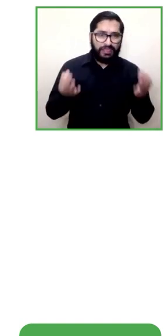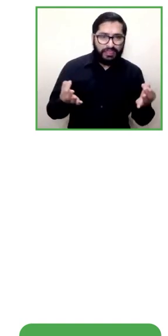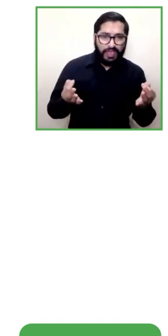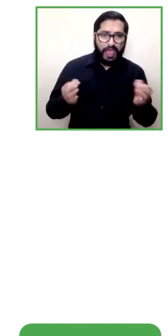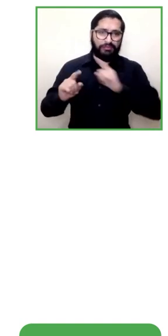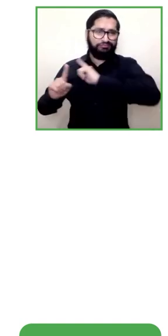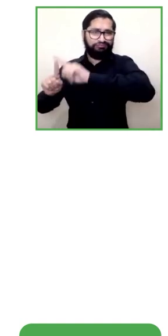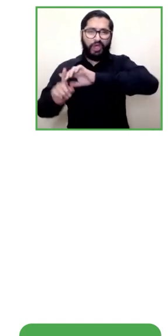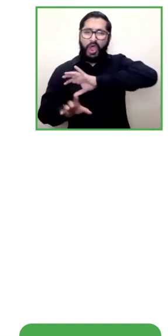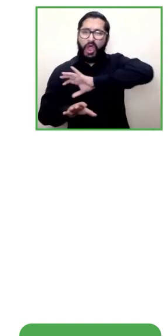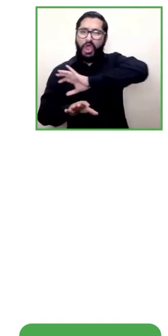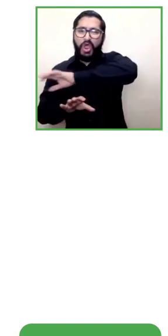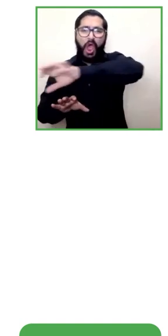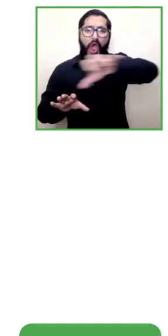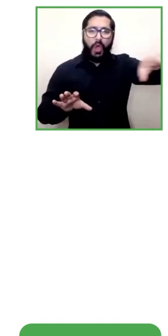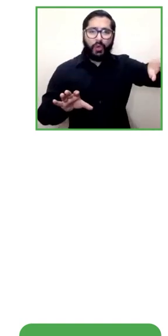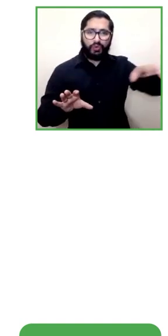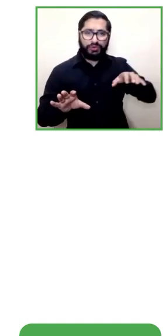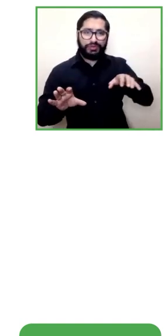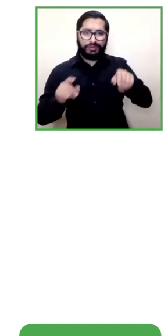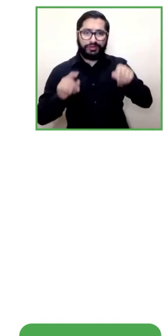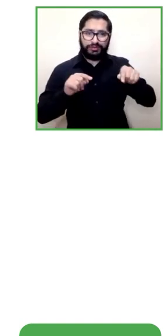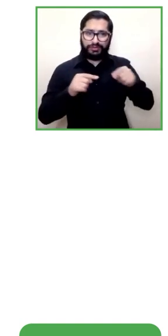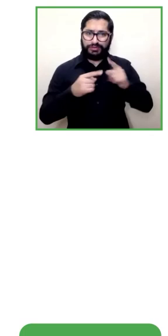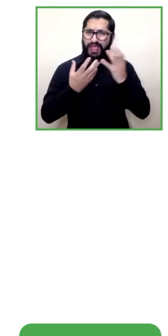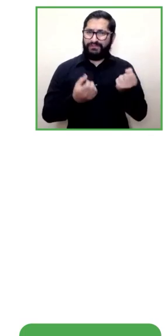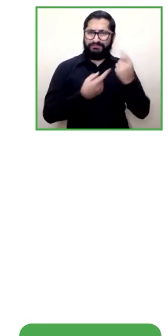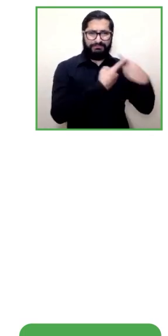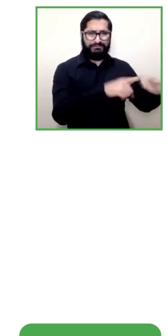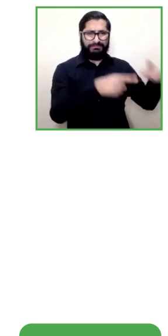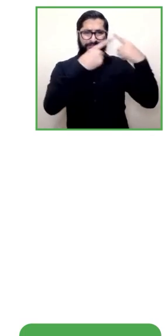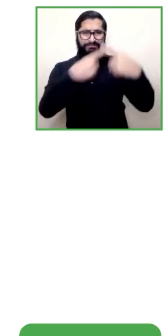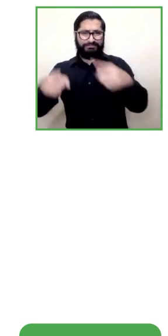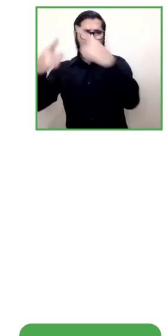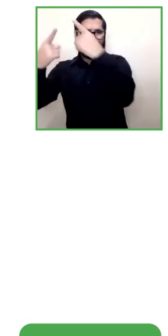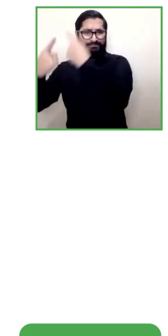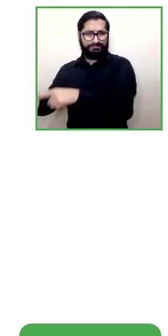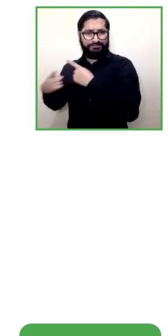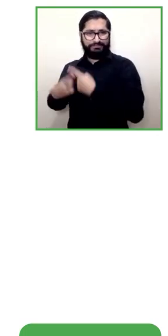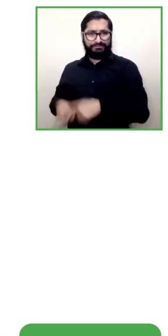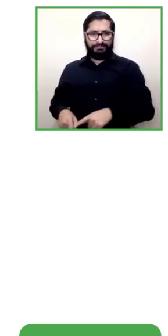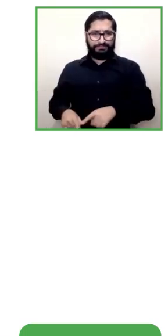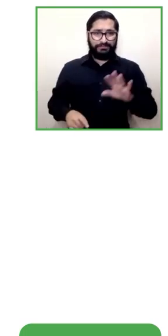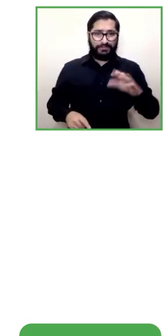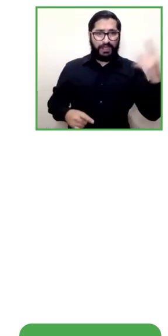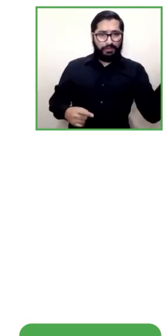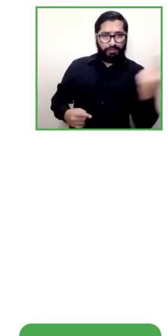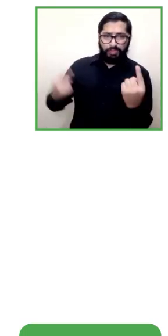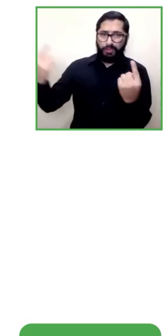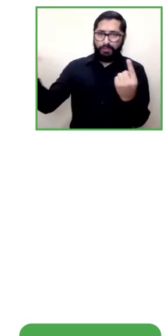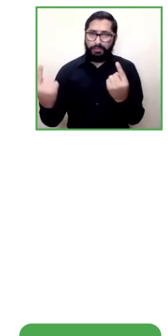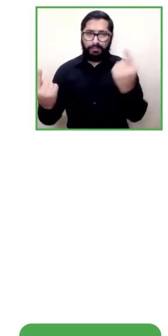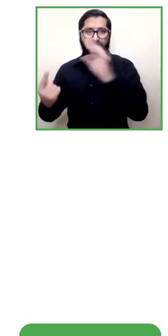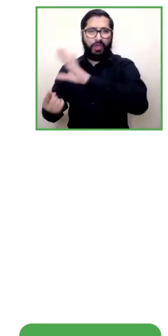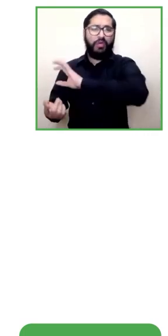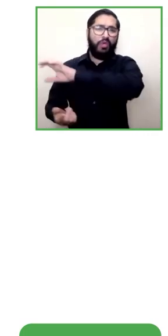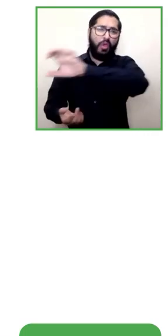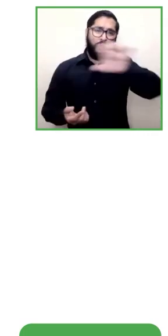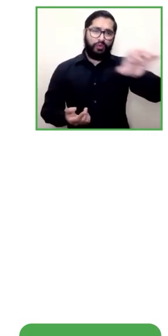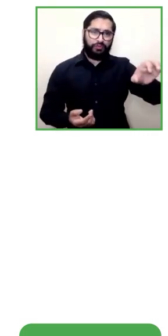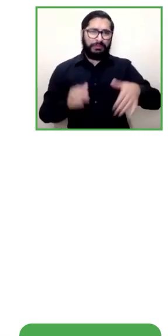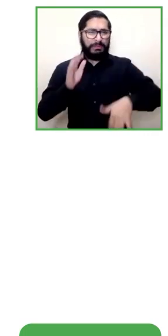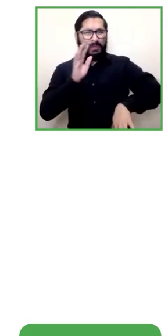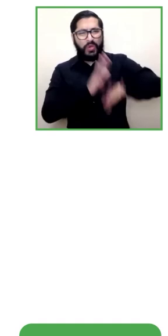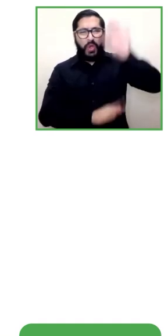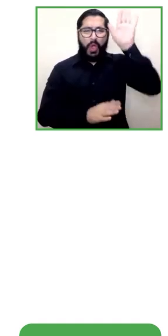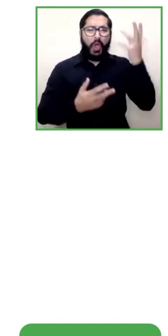en cada país es por lejos lo más difícil que hemos enfrentado hasta el momento también me pregunto